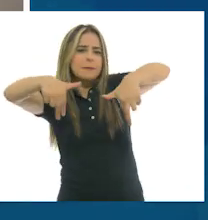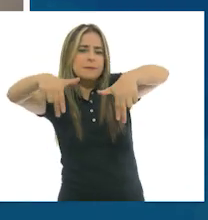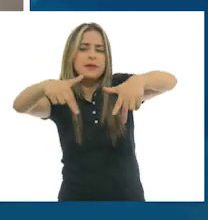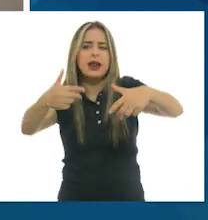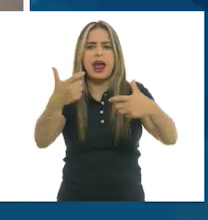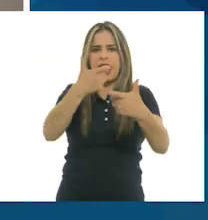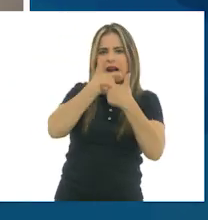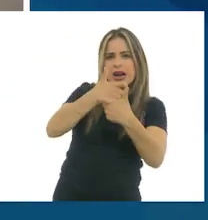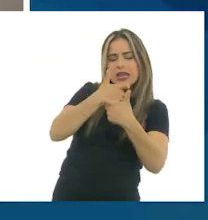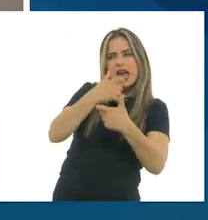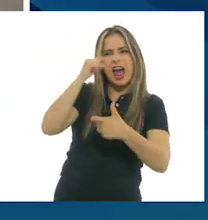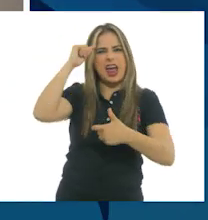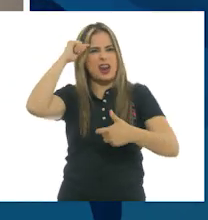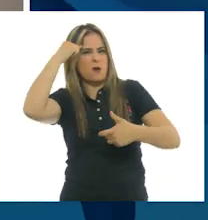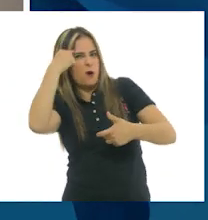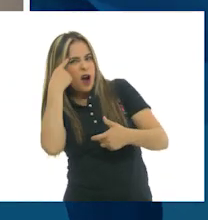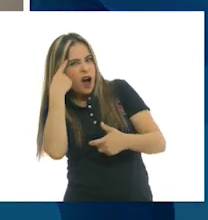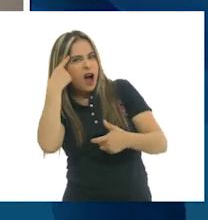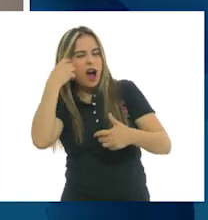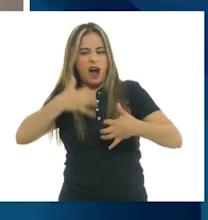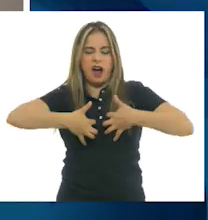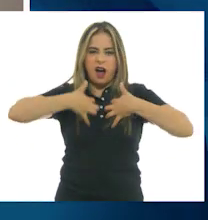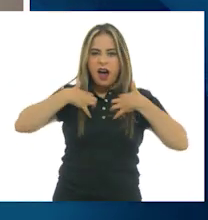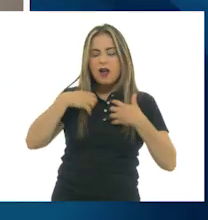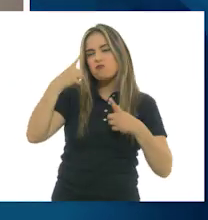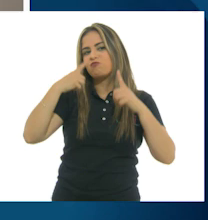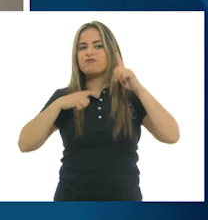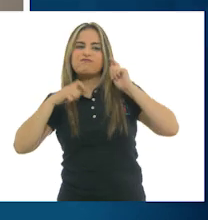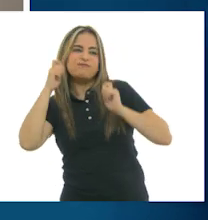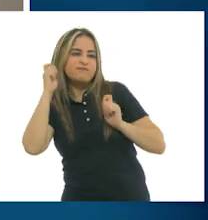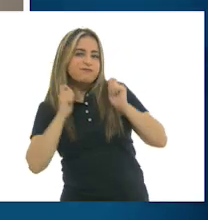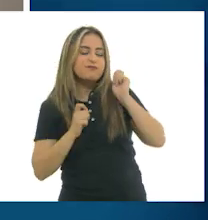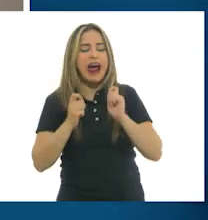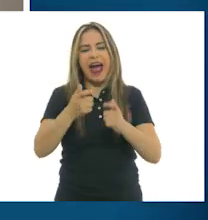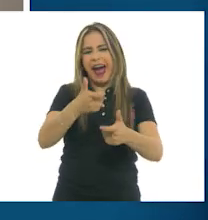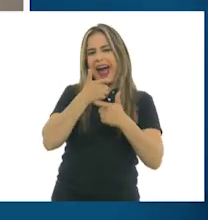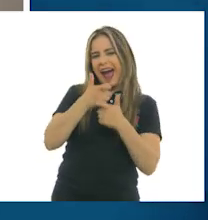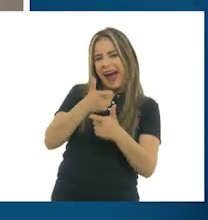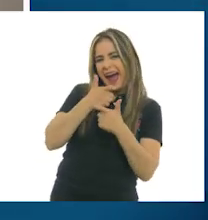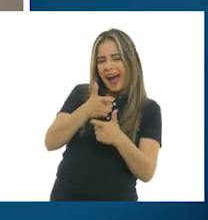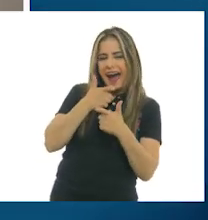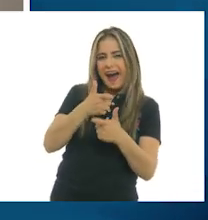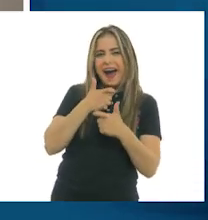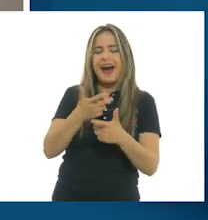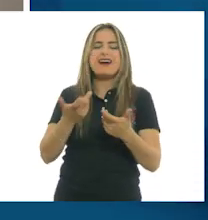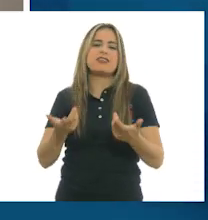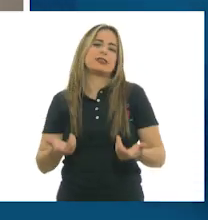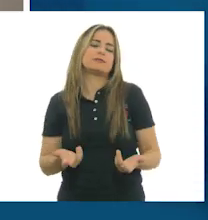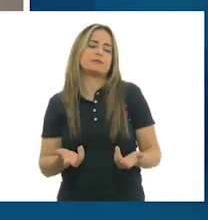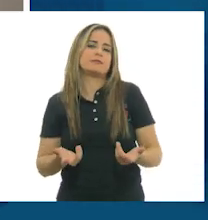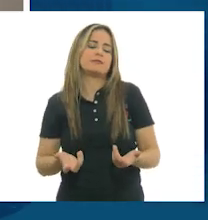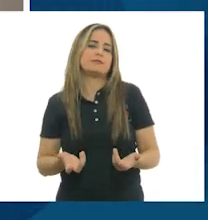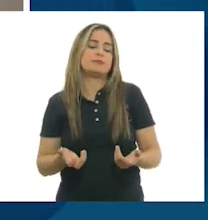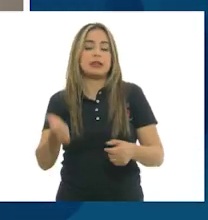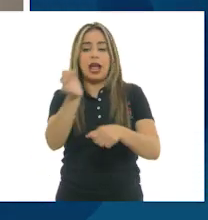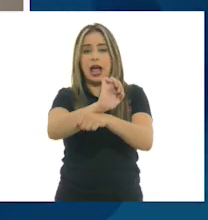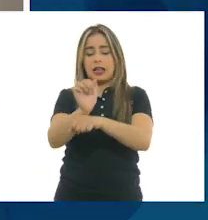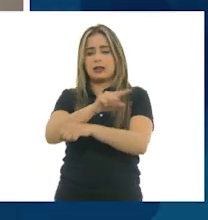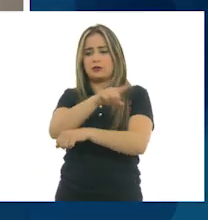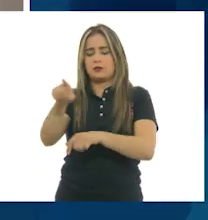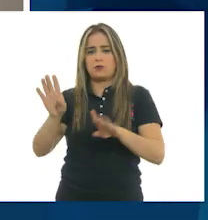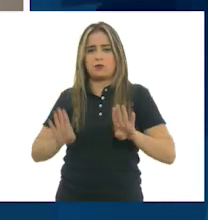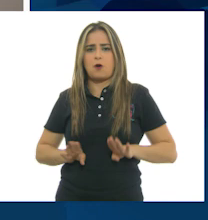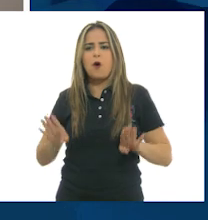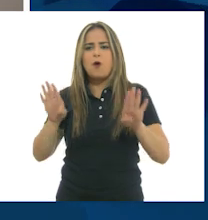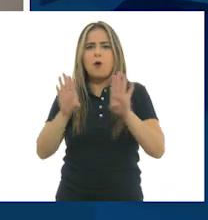su forma de enojarse, su forma de expresarse, su forma de reír, su forma de accionar y